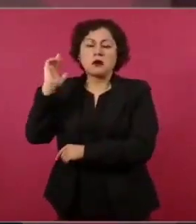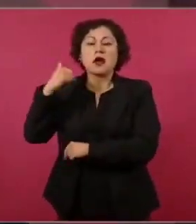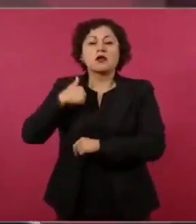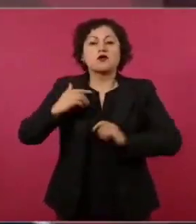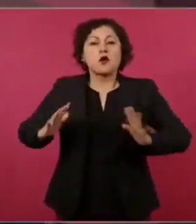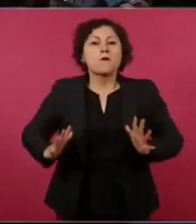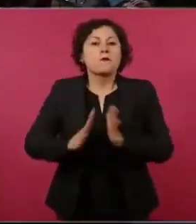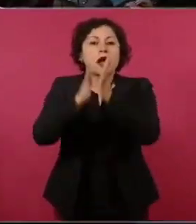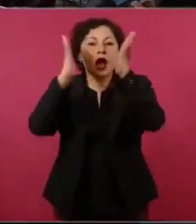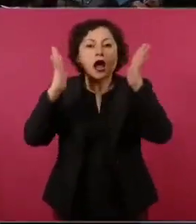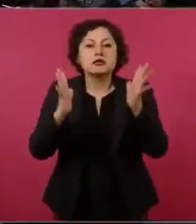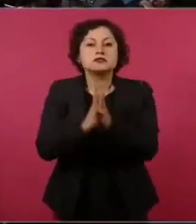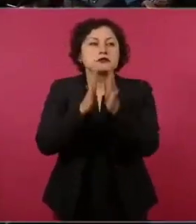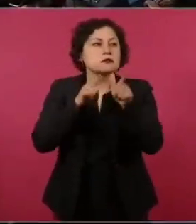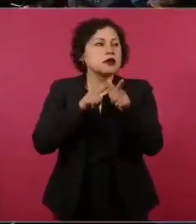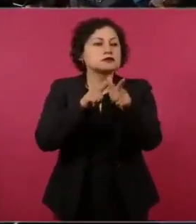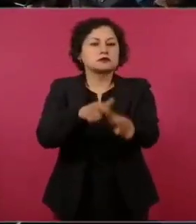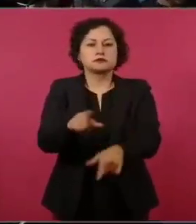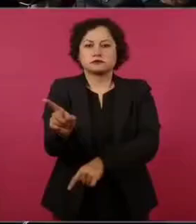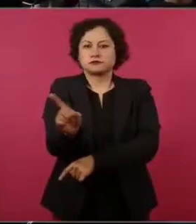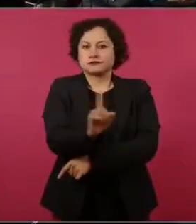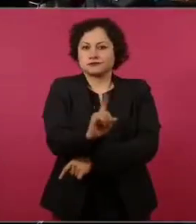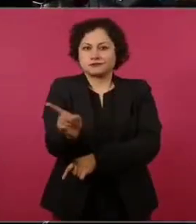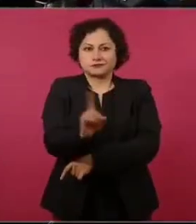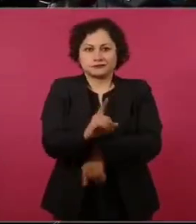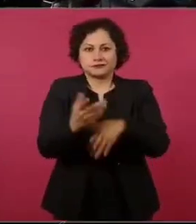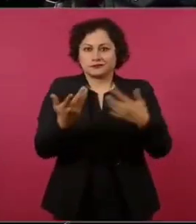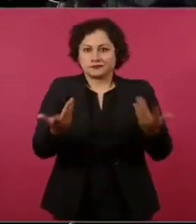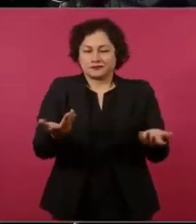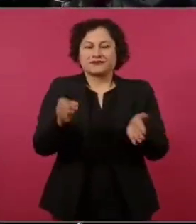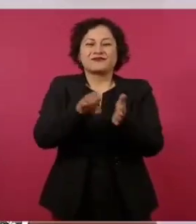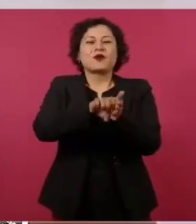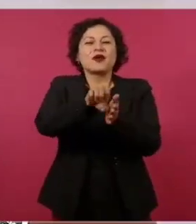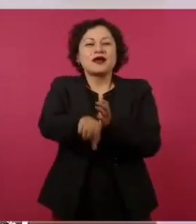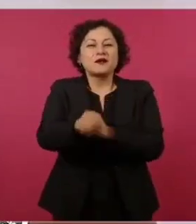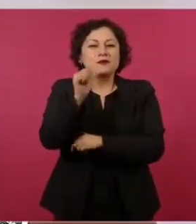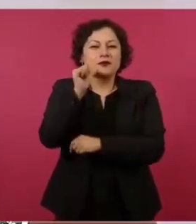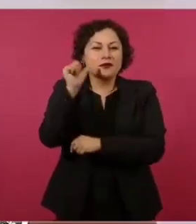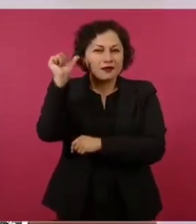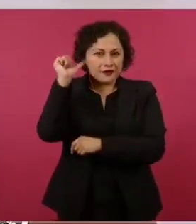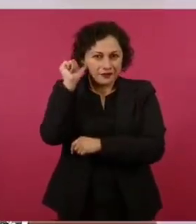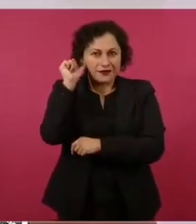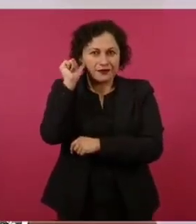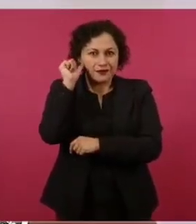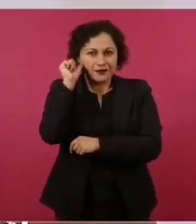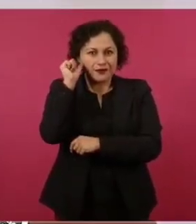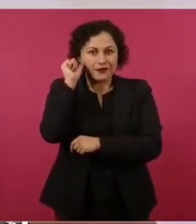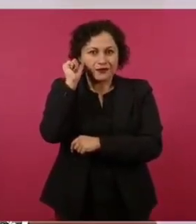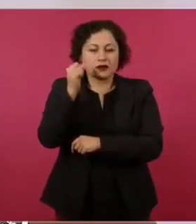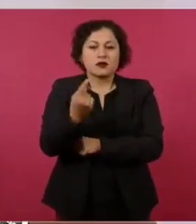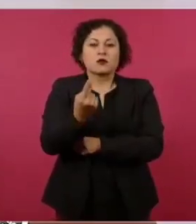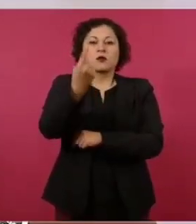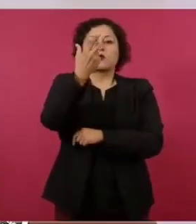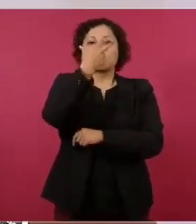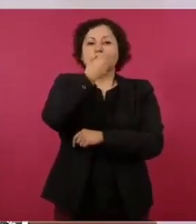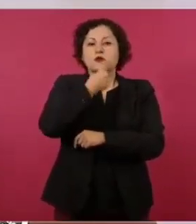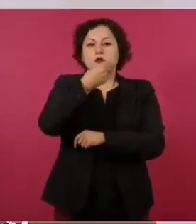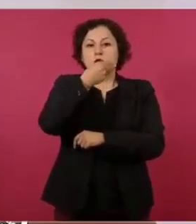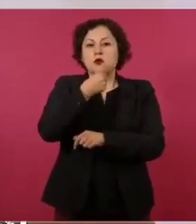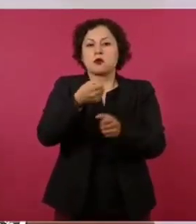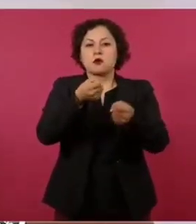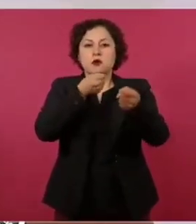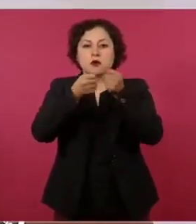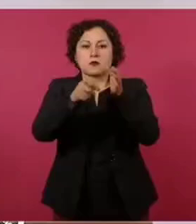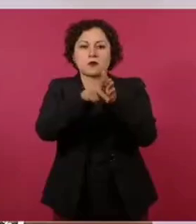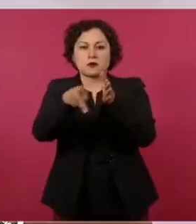ayer lo celebró un periodista que estaba al servicio de